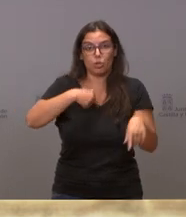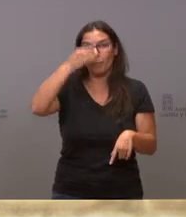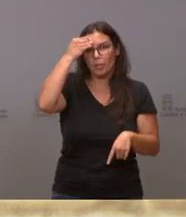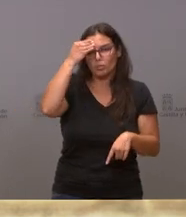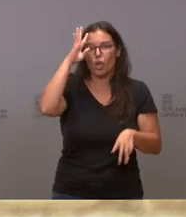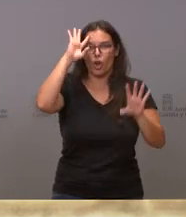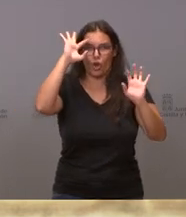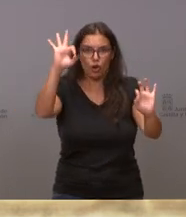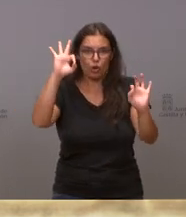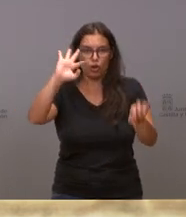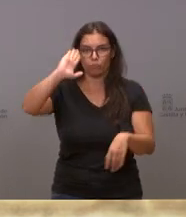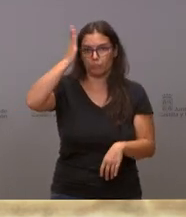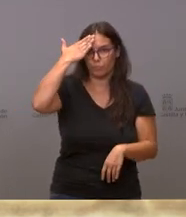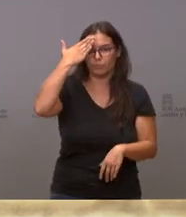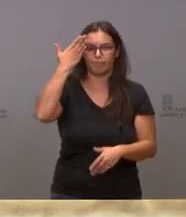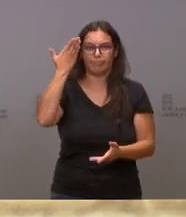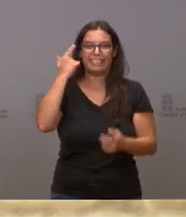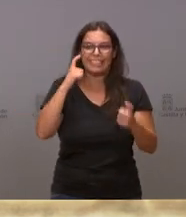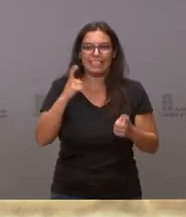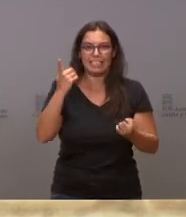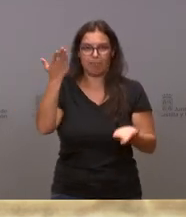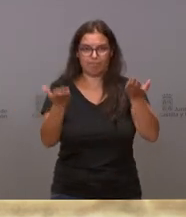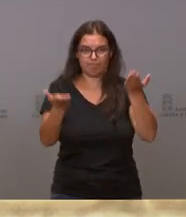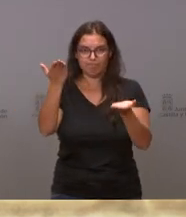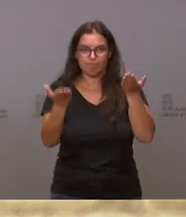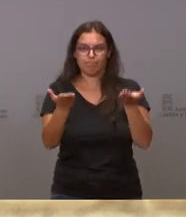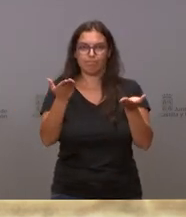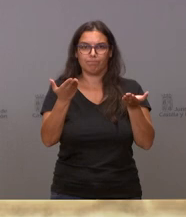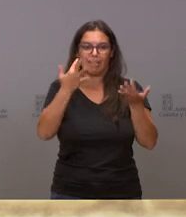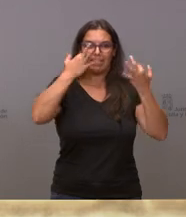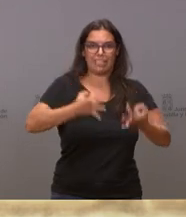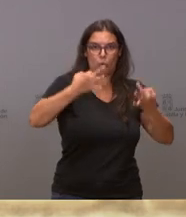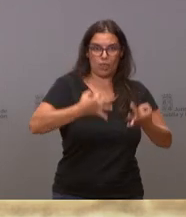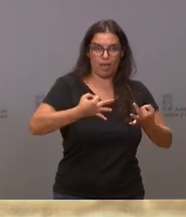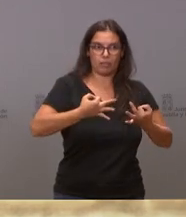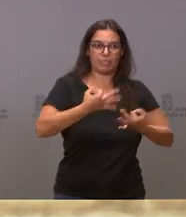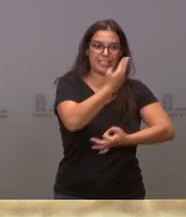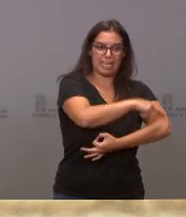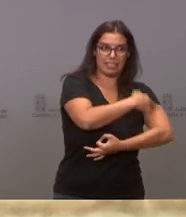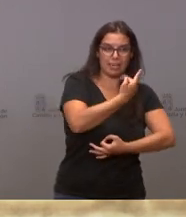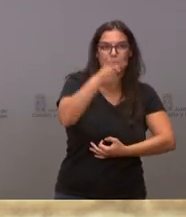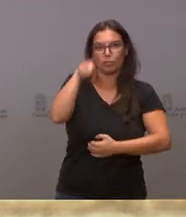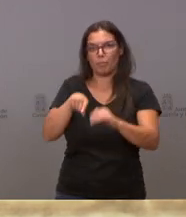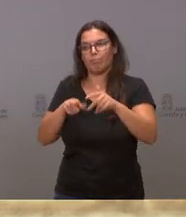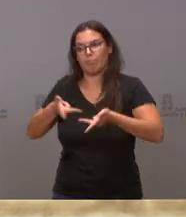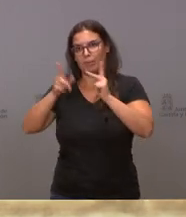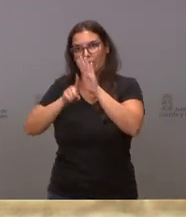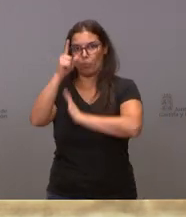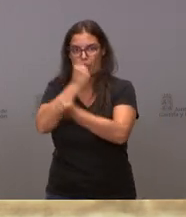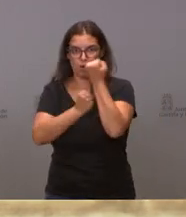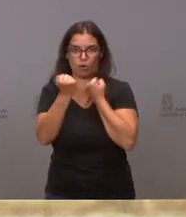equilibradas buscando, por un lado, la garantía sanitaria y, por otro lado, la recuperación económica.